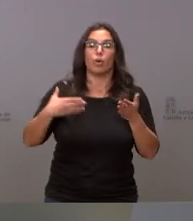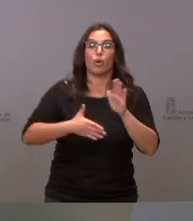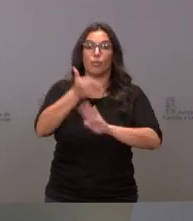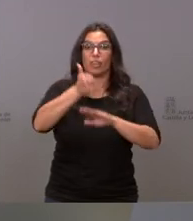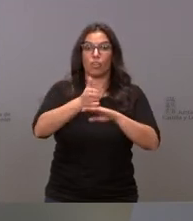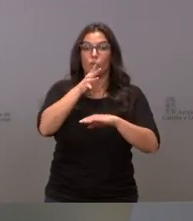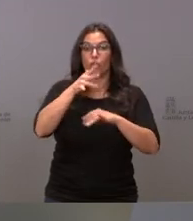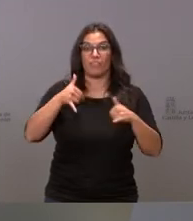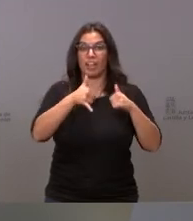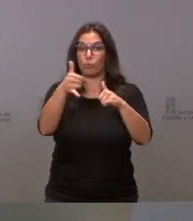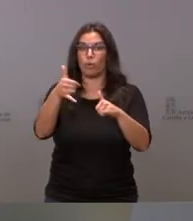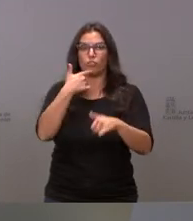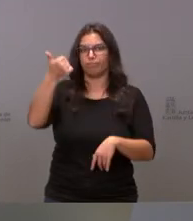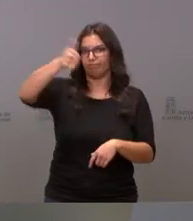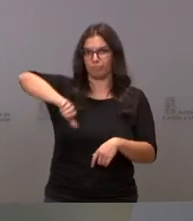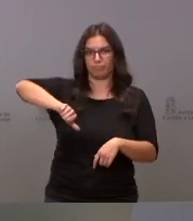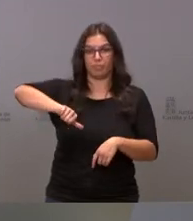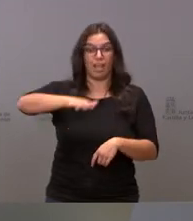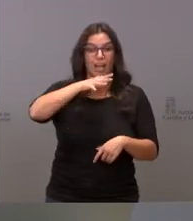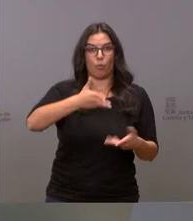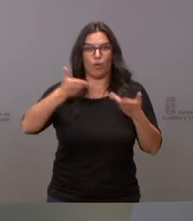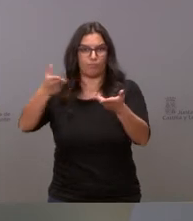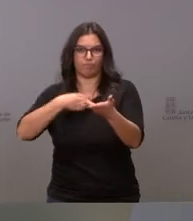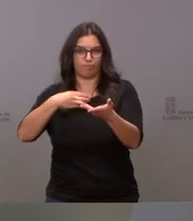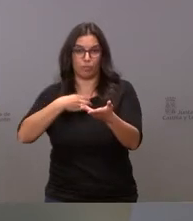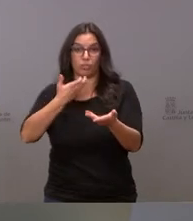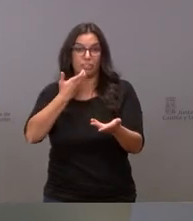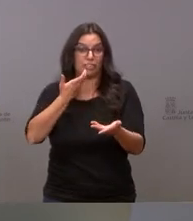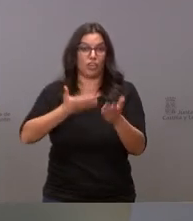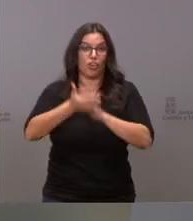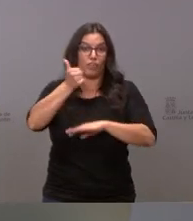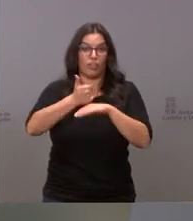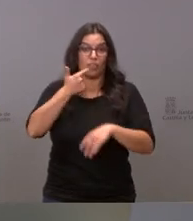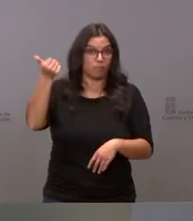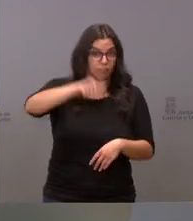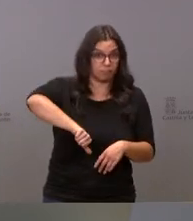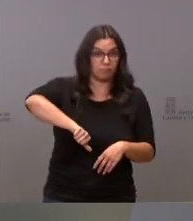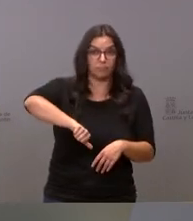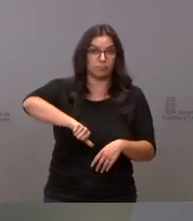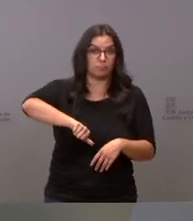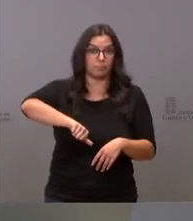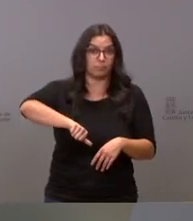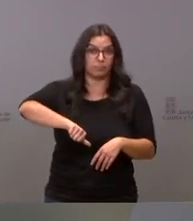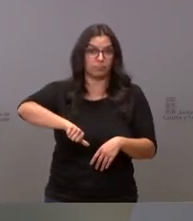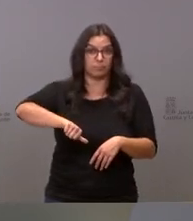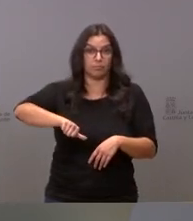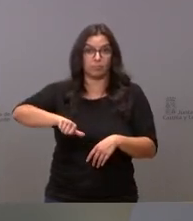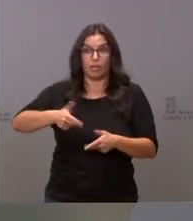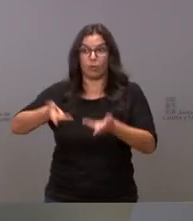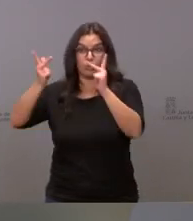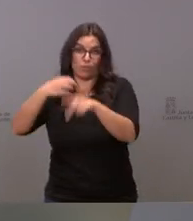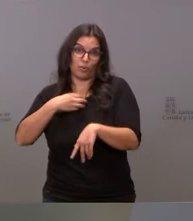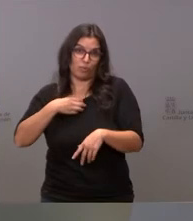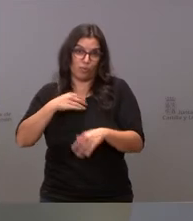sobre la disponibilidad del agua y por lo tanto con un informe desfavorable de la Confederación Hidrográfica del Duero no va a poder obtener esa autorización